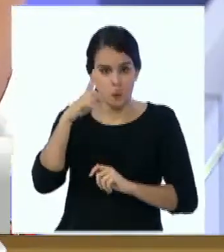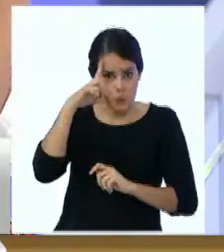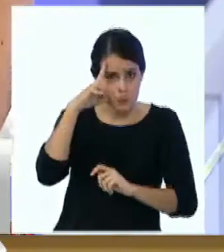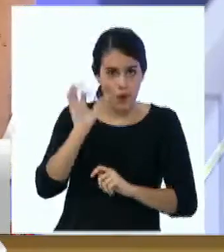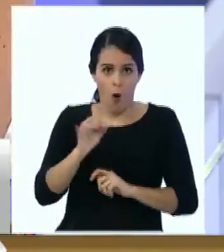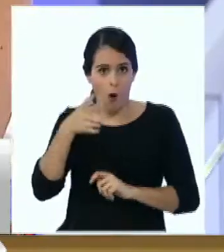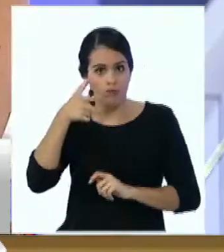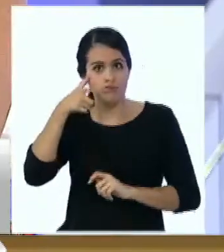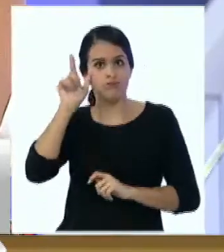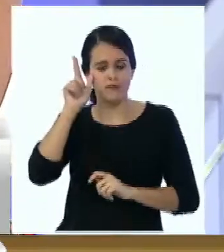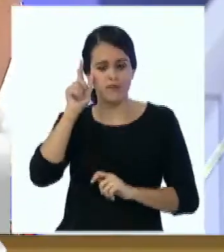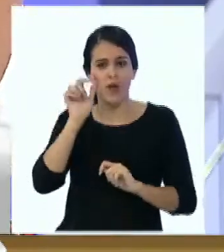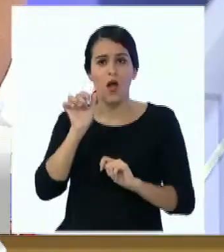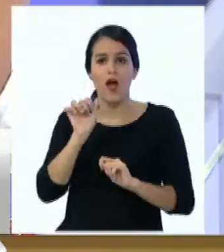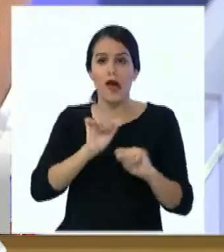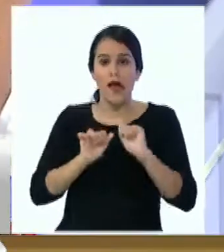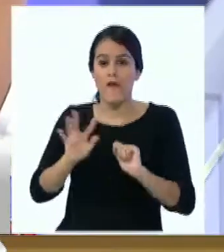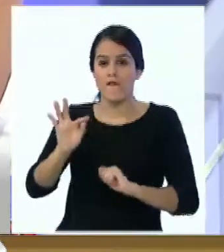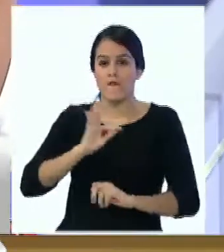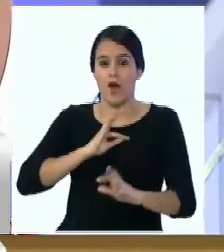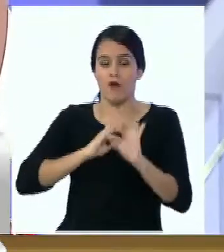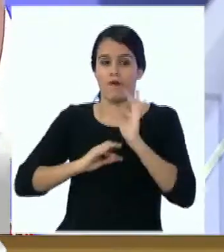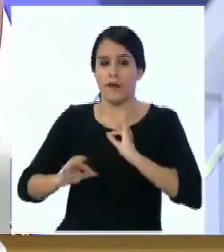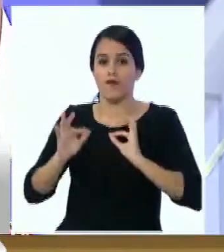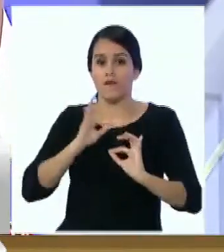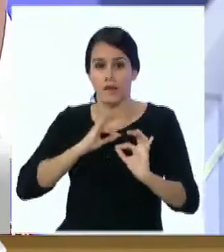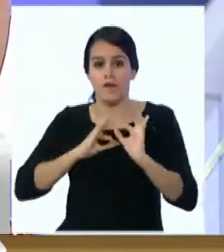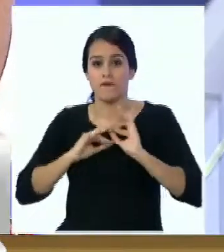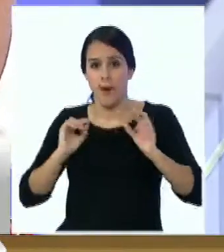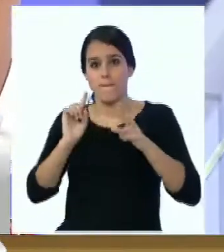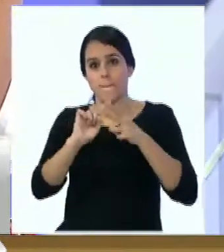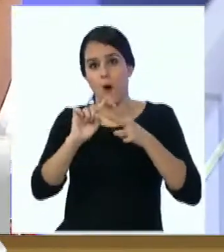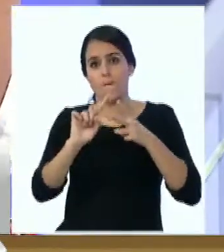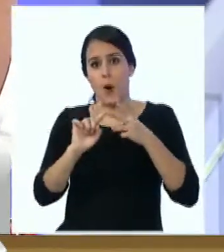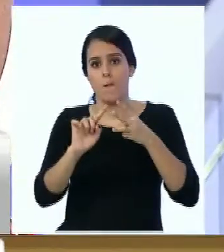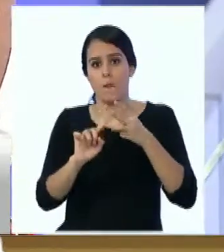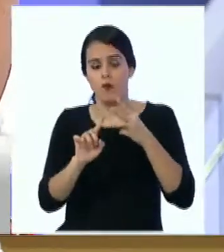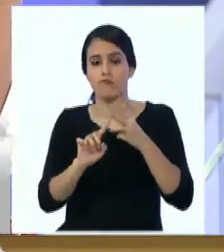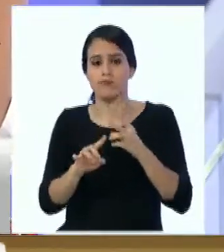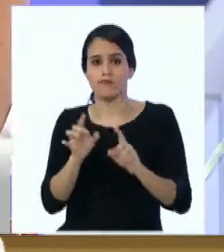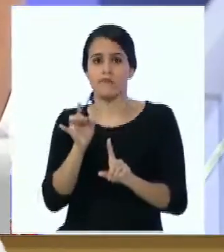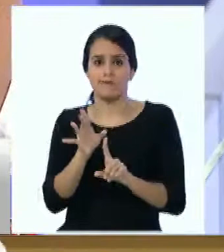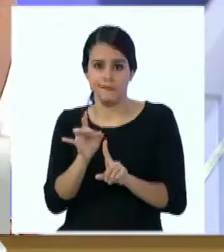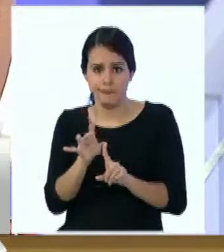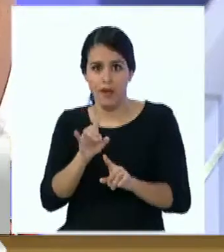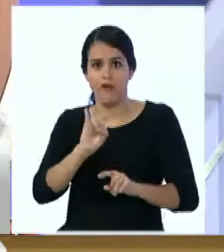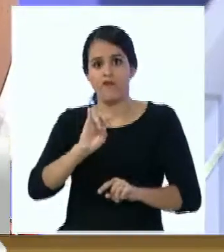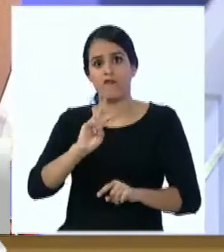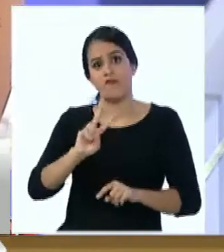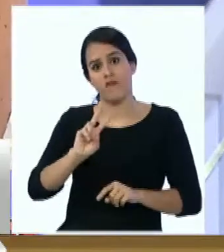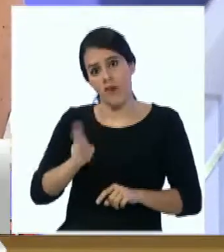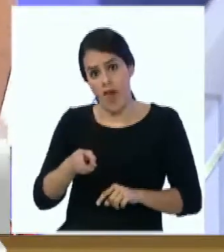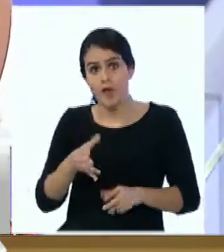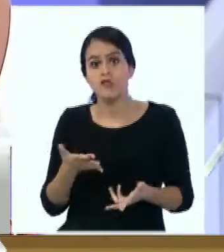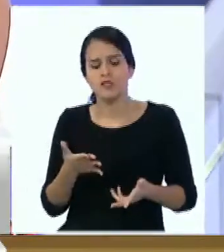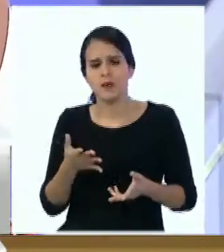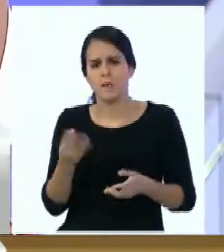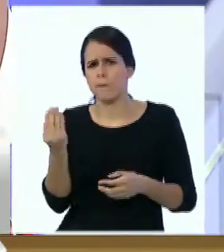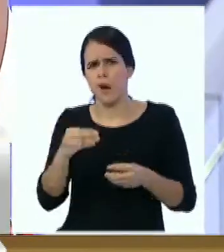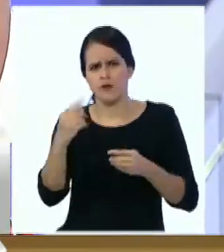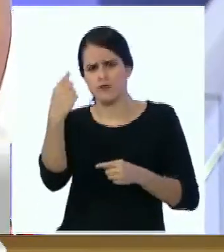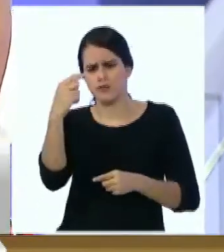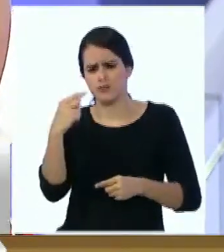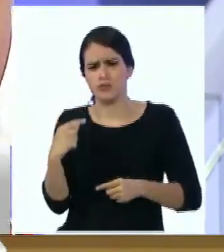humano, como el virus del herpes simple, como el virus de inmunodeficiencia adquirida VIH, SIDA y un gran etcétera, pues vienen de